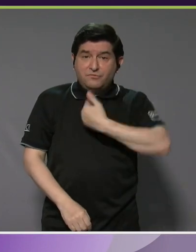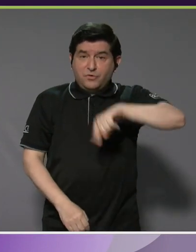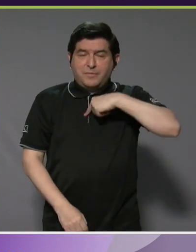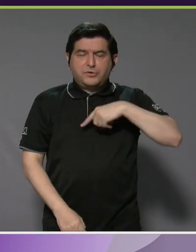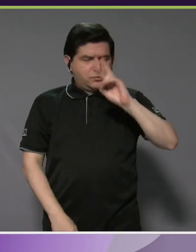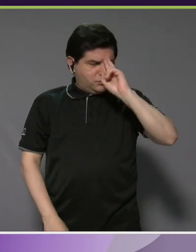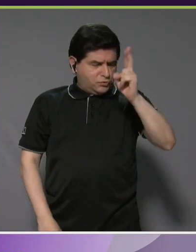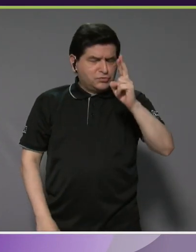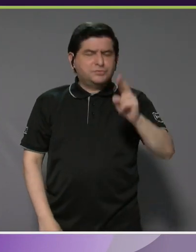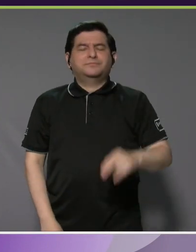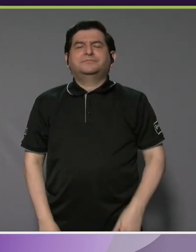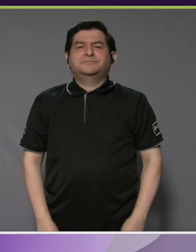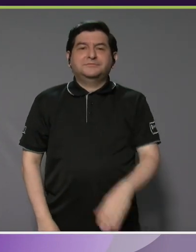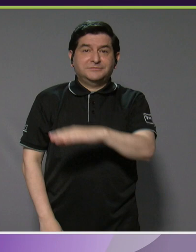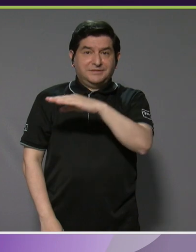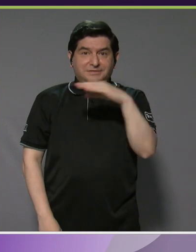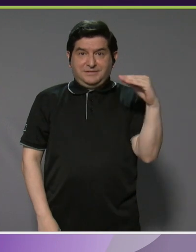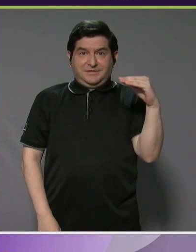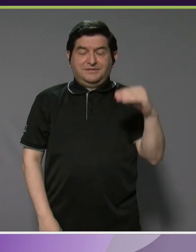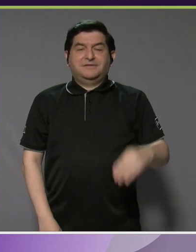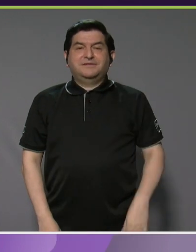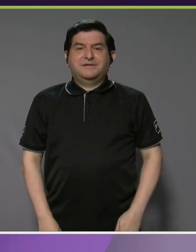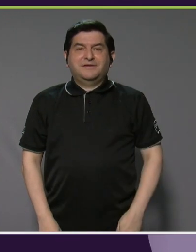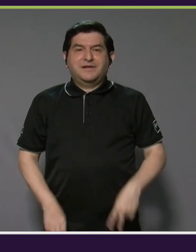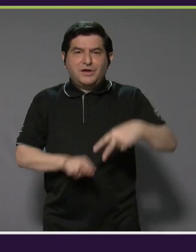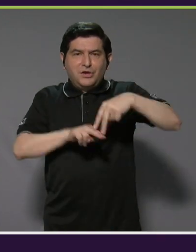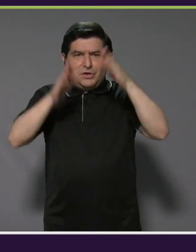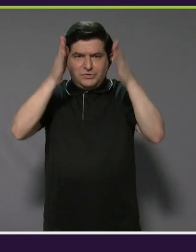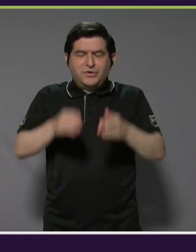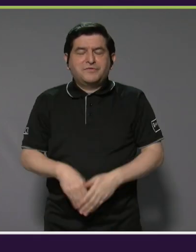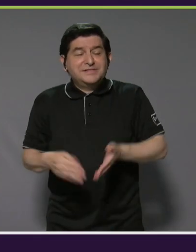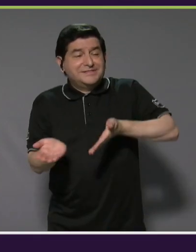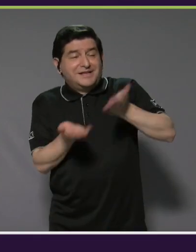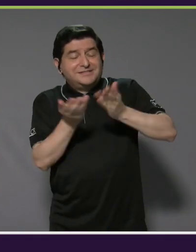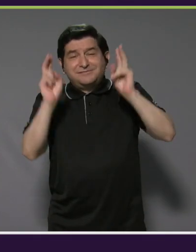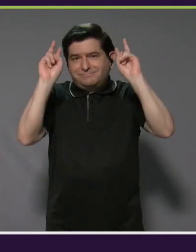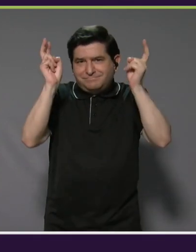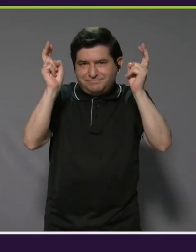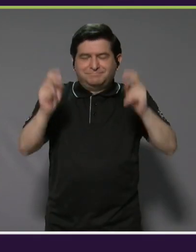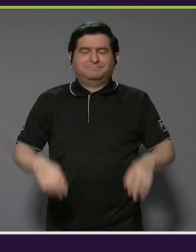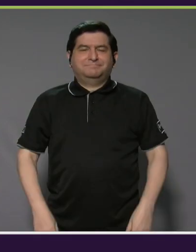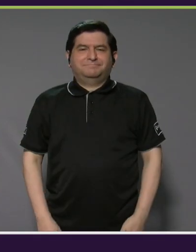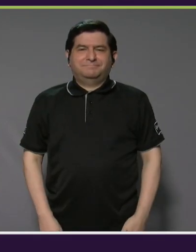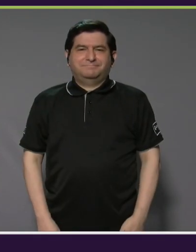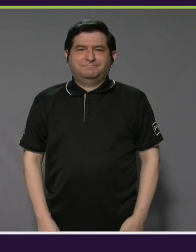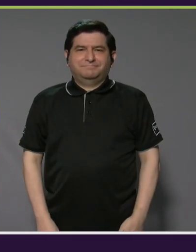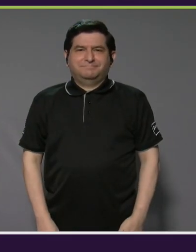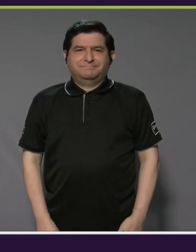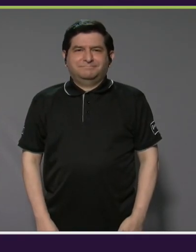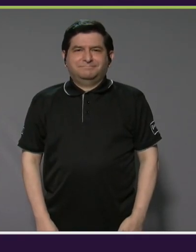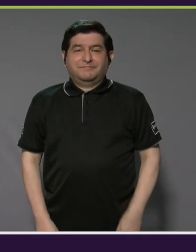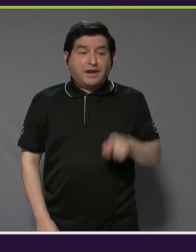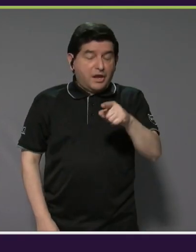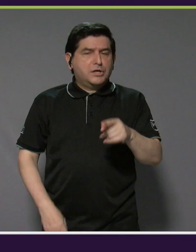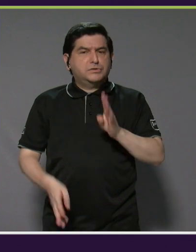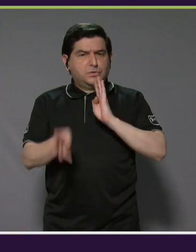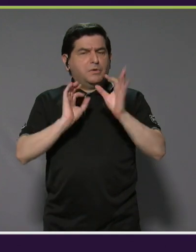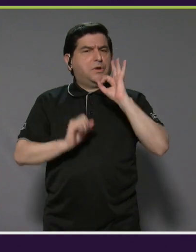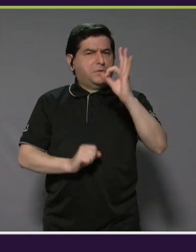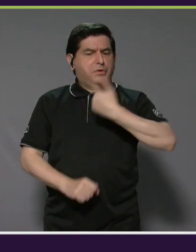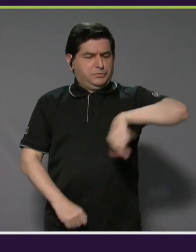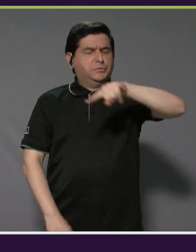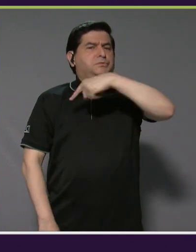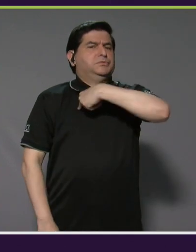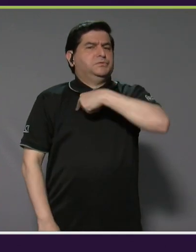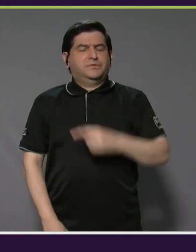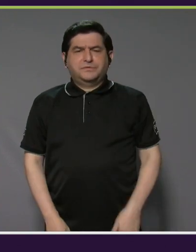ganado el respeto. Y al tener surfistas de exportación también. Entonces, eso ha hablado muy bien de nosotros